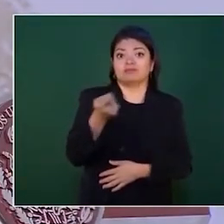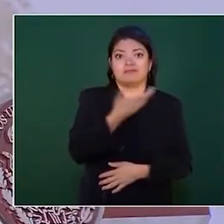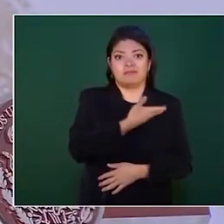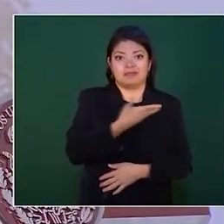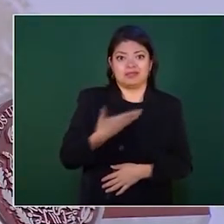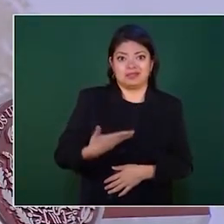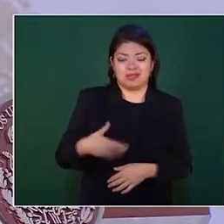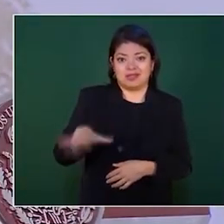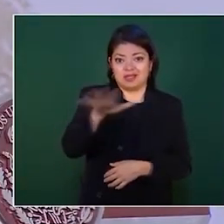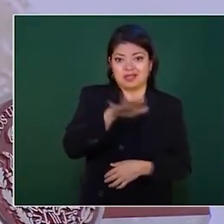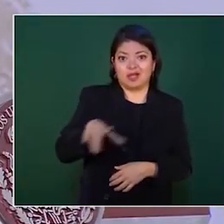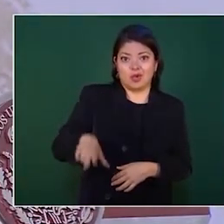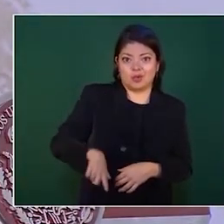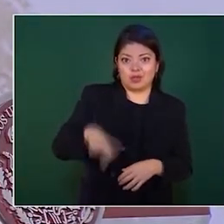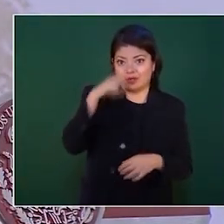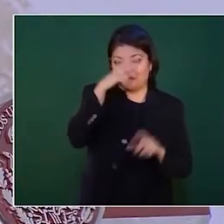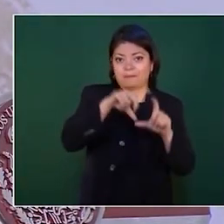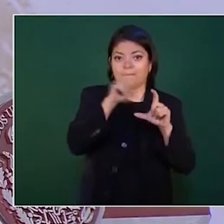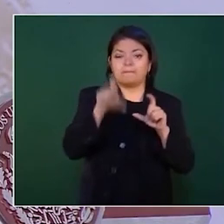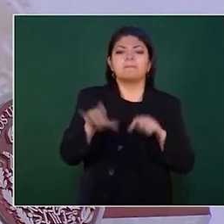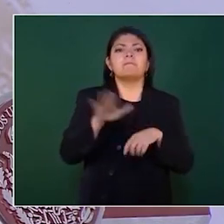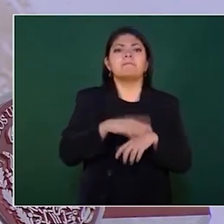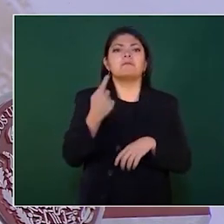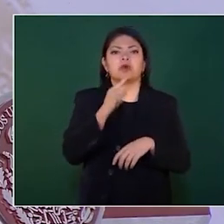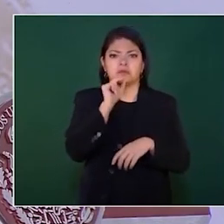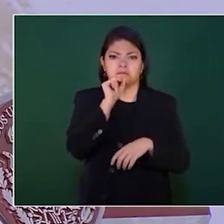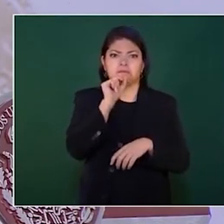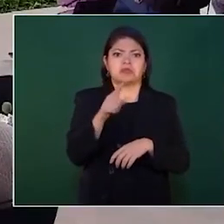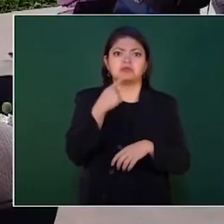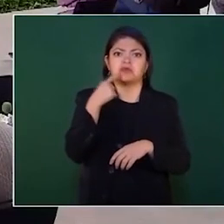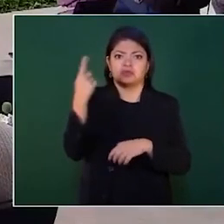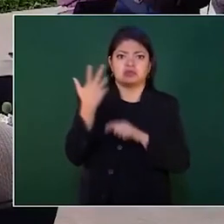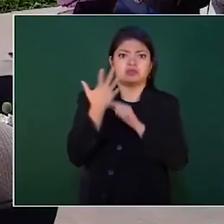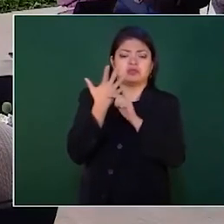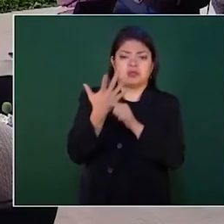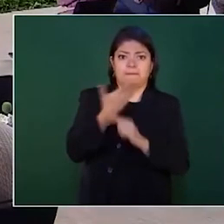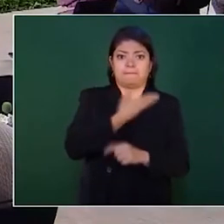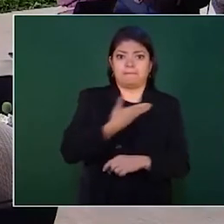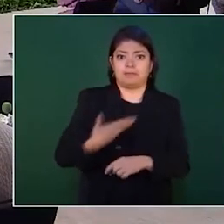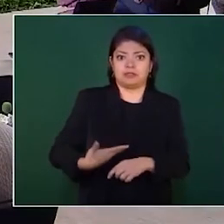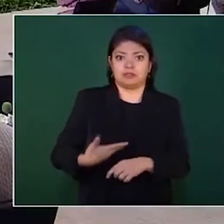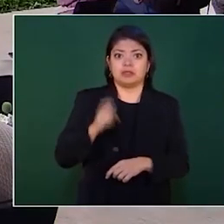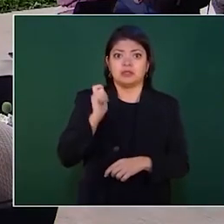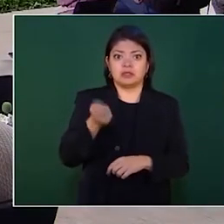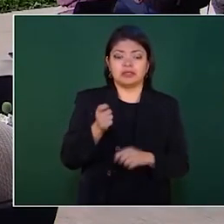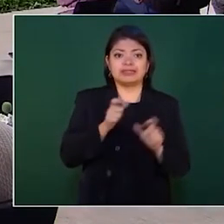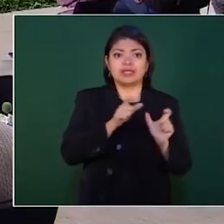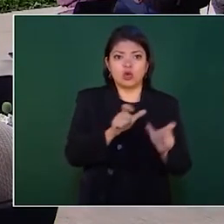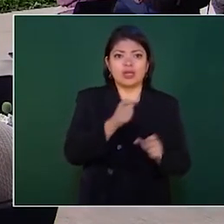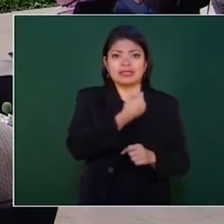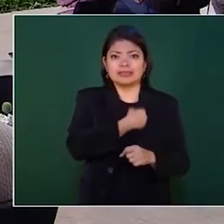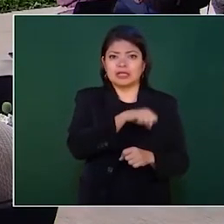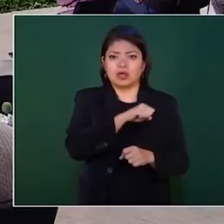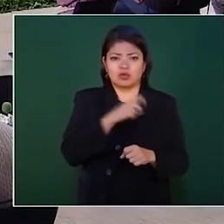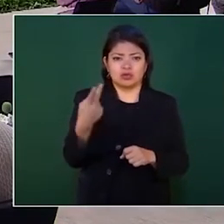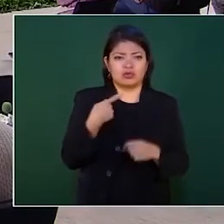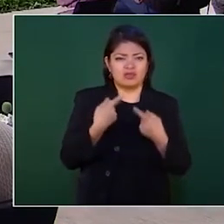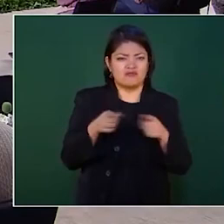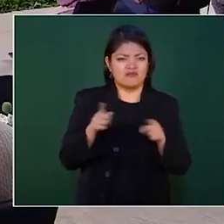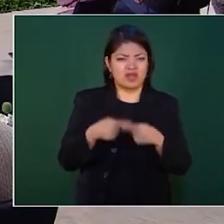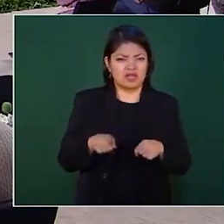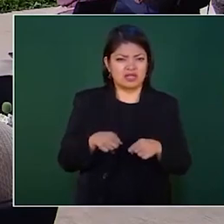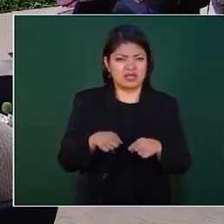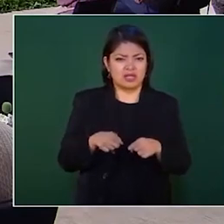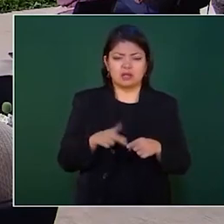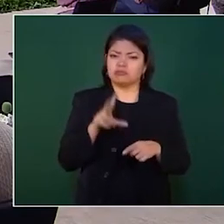Porque en este tema, como decía el presidente, dice que no tenemos diferencias en seguridad y en salud. Yo creo que no tenemos diferencias en